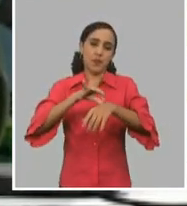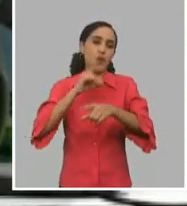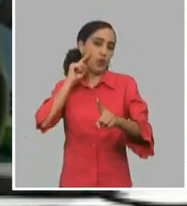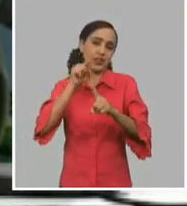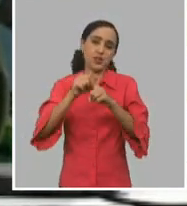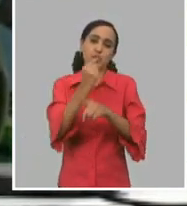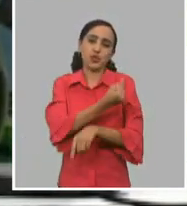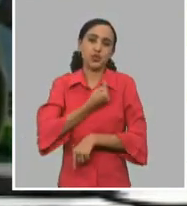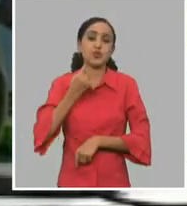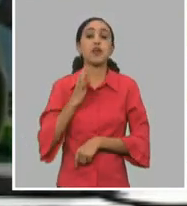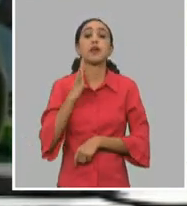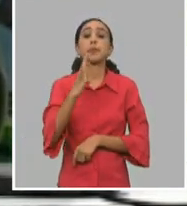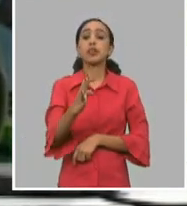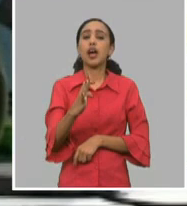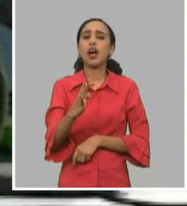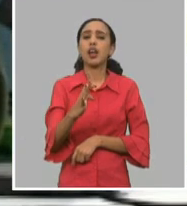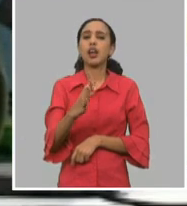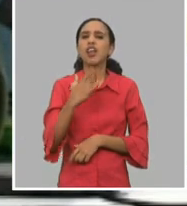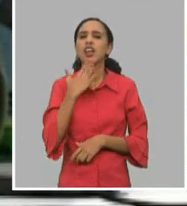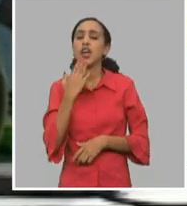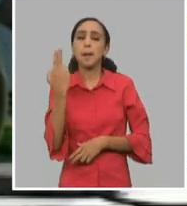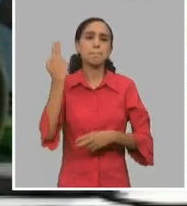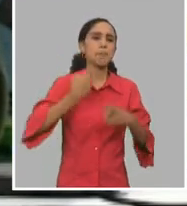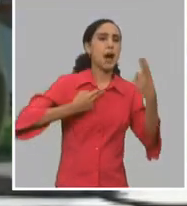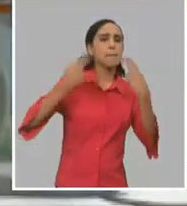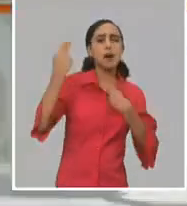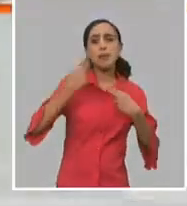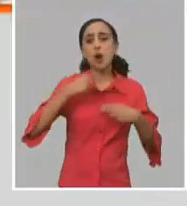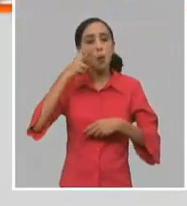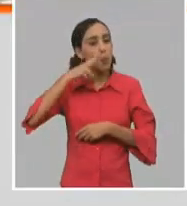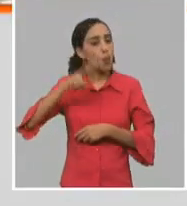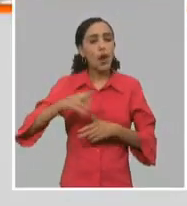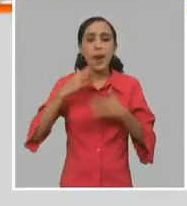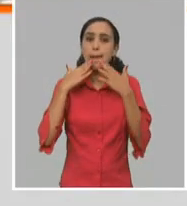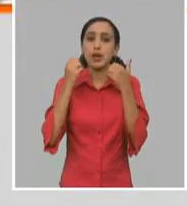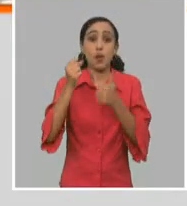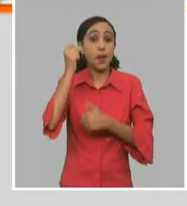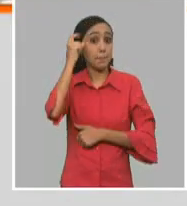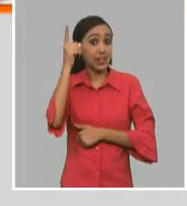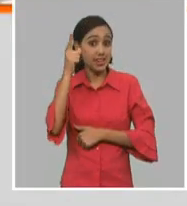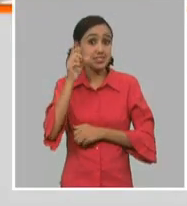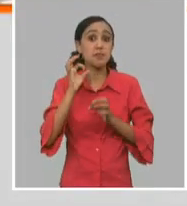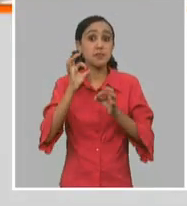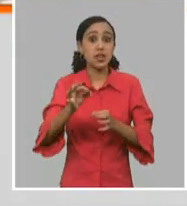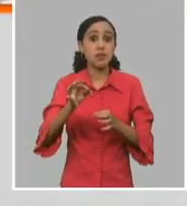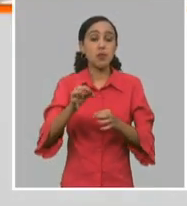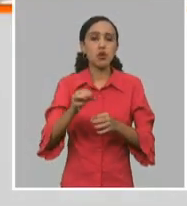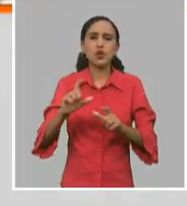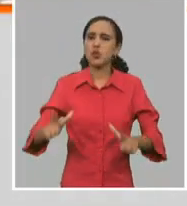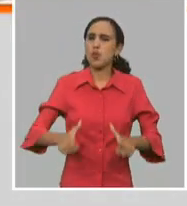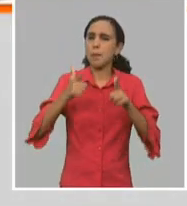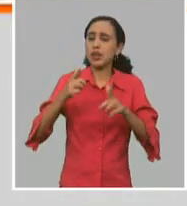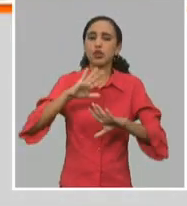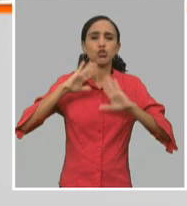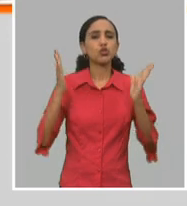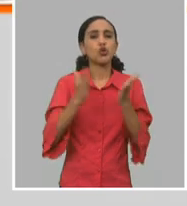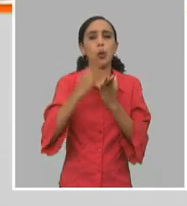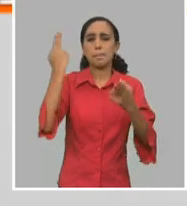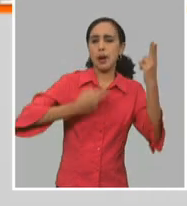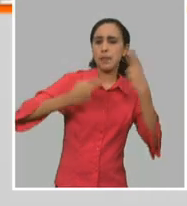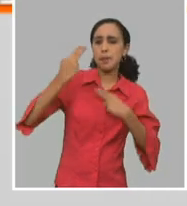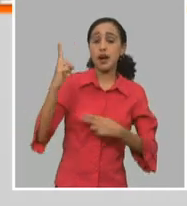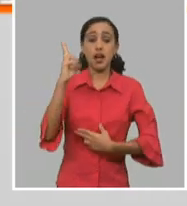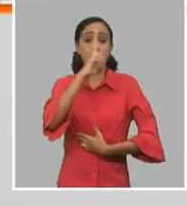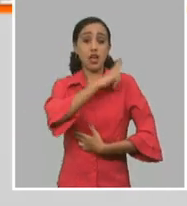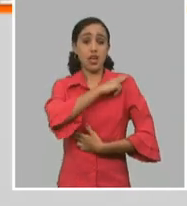respetar las cosas que se nos estaban indicando, buscar las mejores experiencias y cumplir al pie de la letra las indicaciones que el país nos estaba